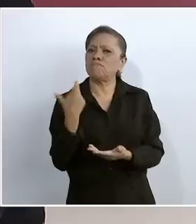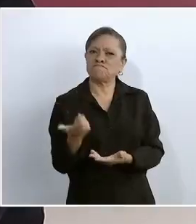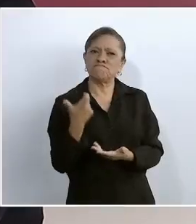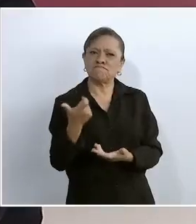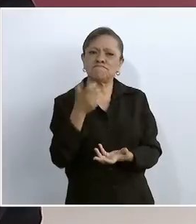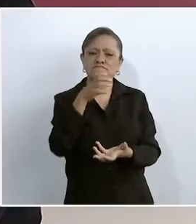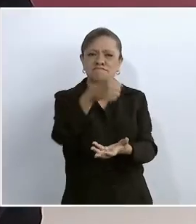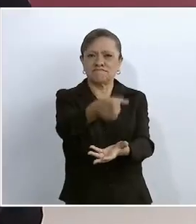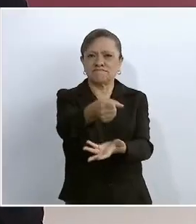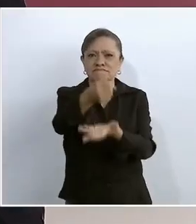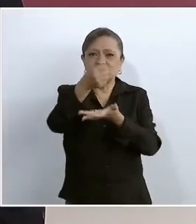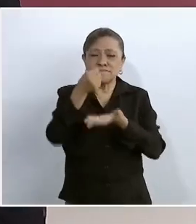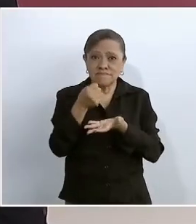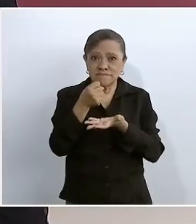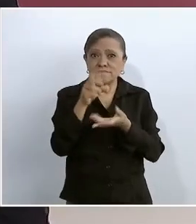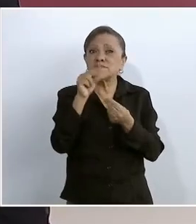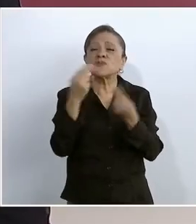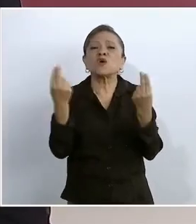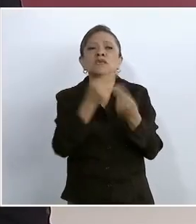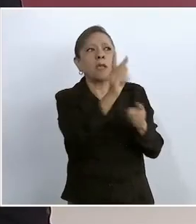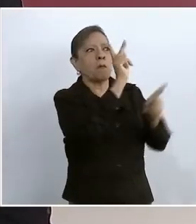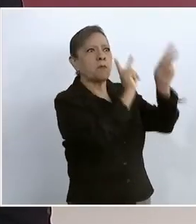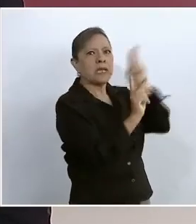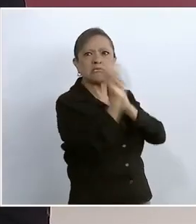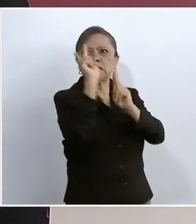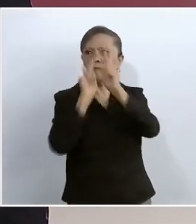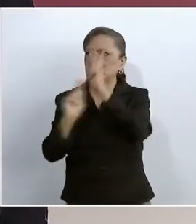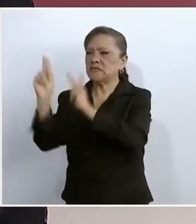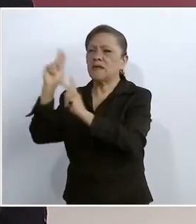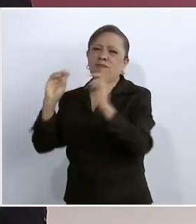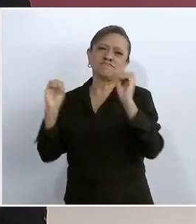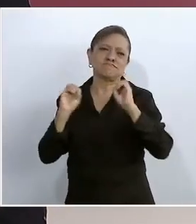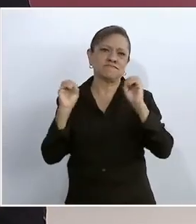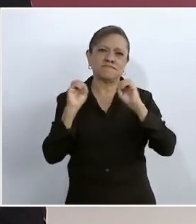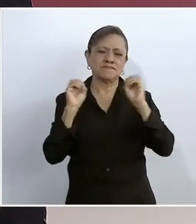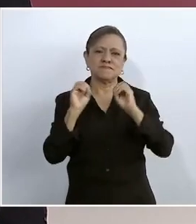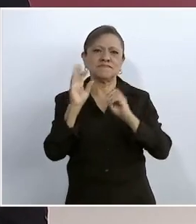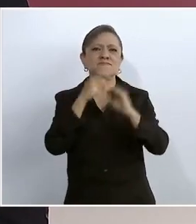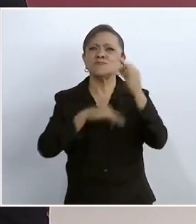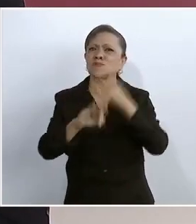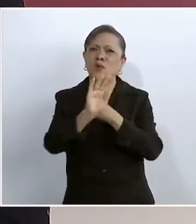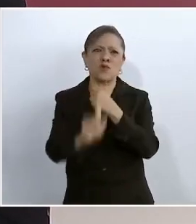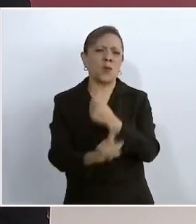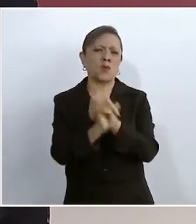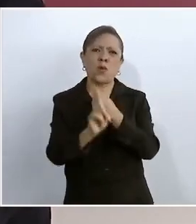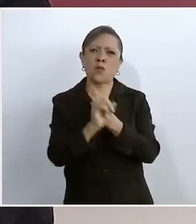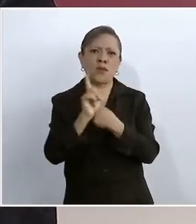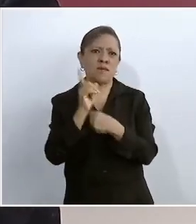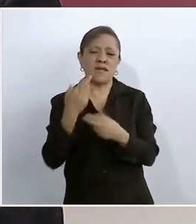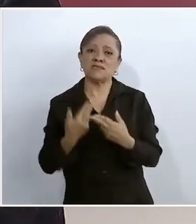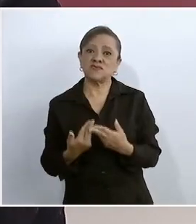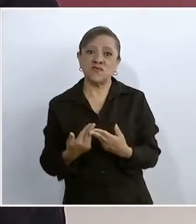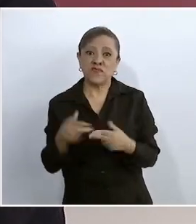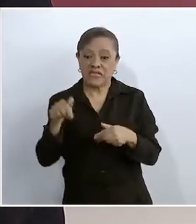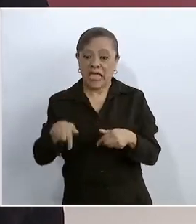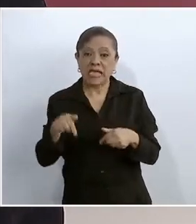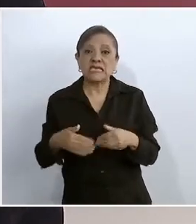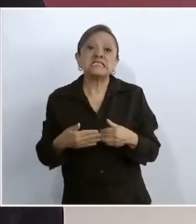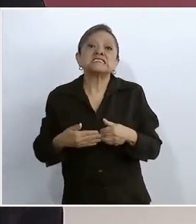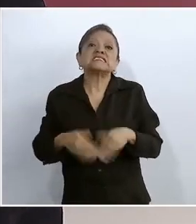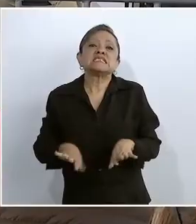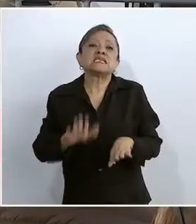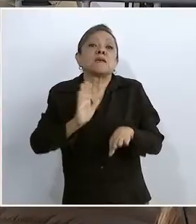que solicitar deuda, hemos enfrentado todas las crisis sin contratar